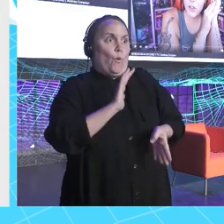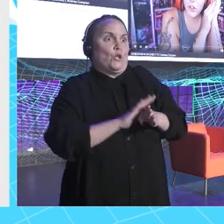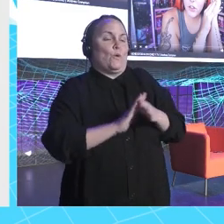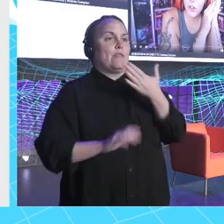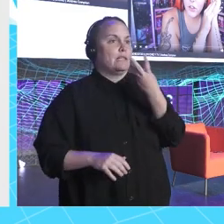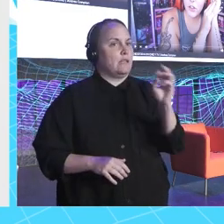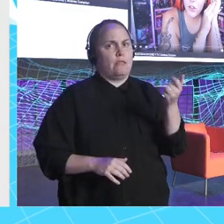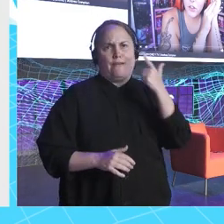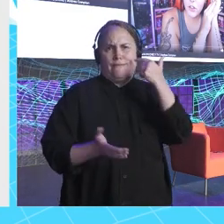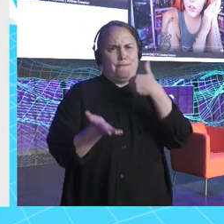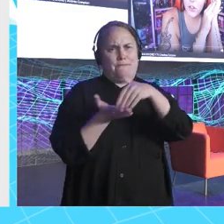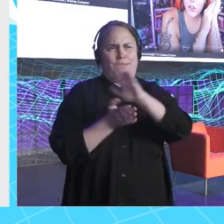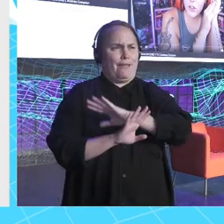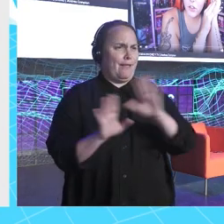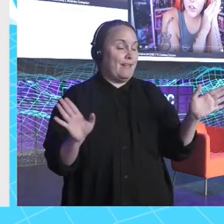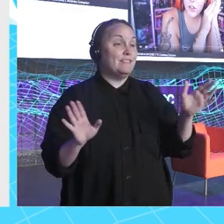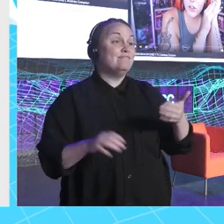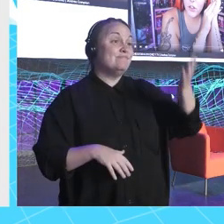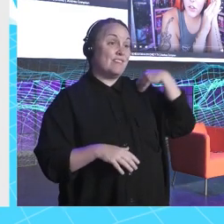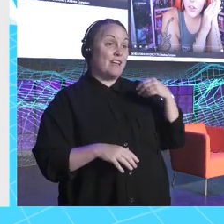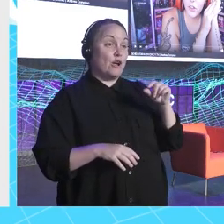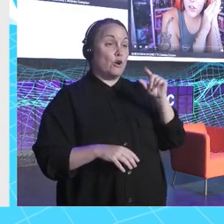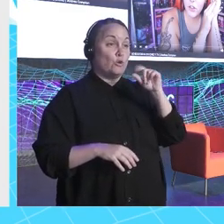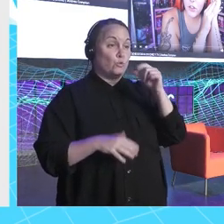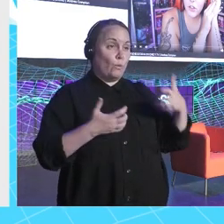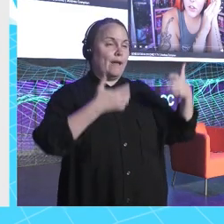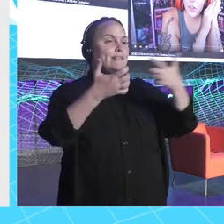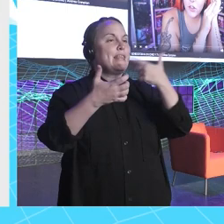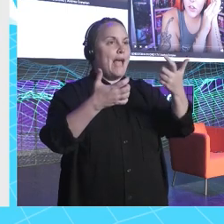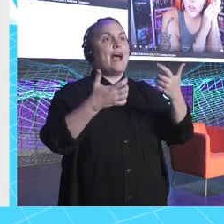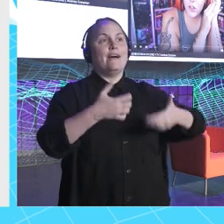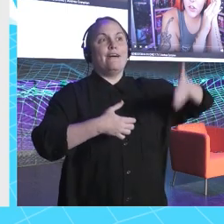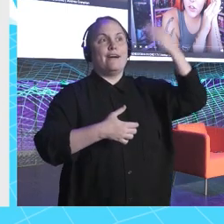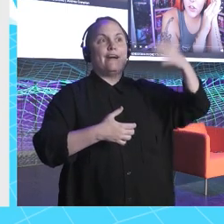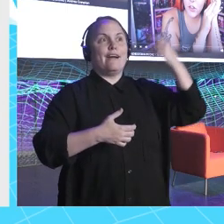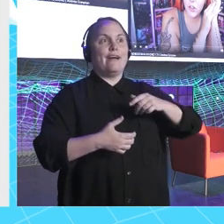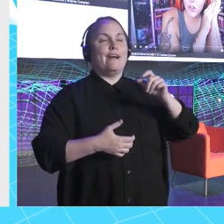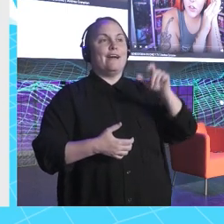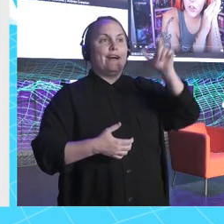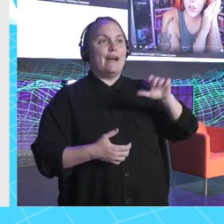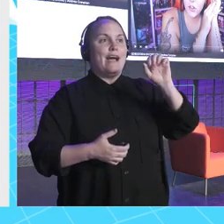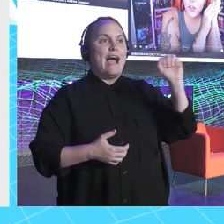es como vete ya. El otro día leí un tuit que ponía en plan de... Ay, cuando Andrea Compton era joven.